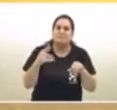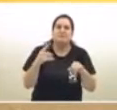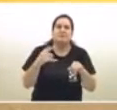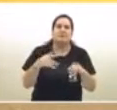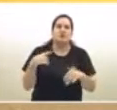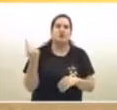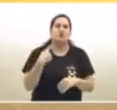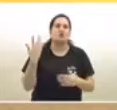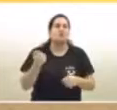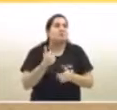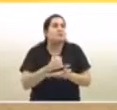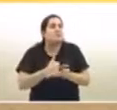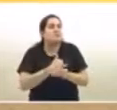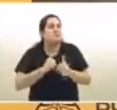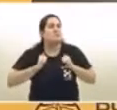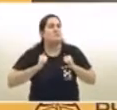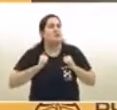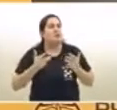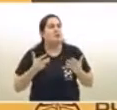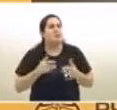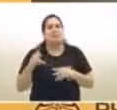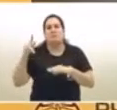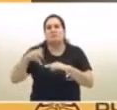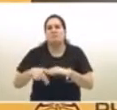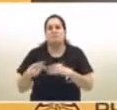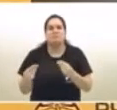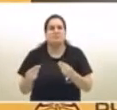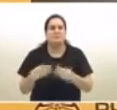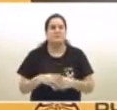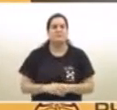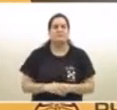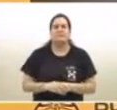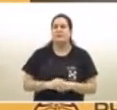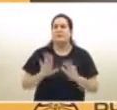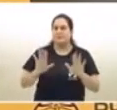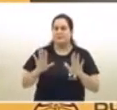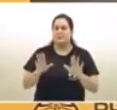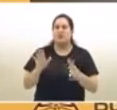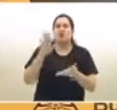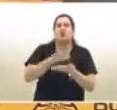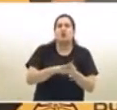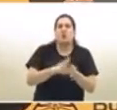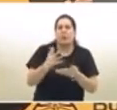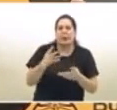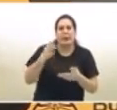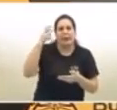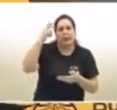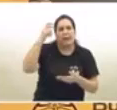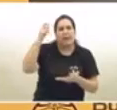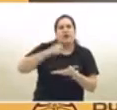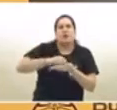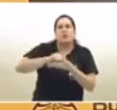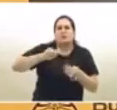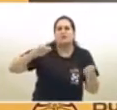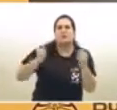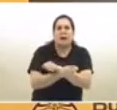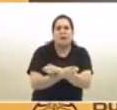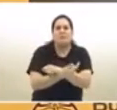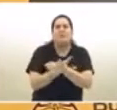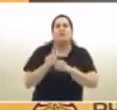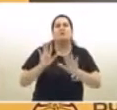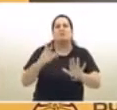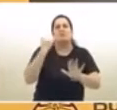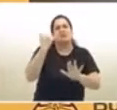toda la sociedad. Muchas gracias. Bueno, perdón. Respecto a la reforma judicial, yo ya hice pública mi posición. Hoy estamos